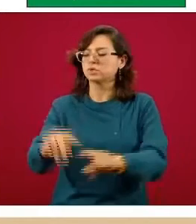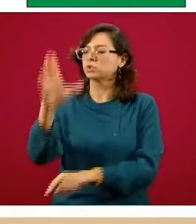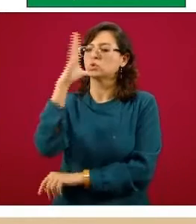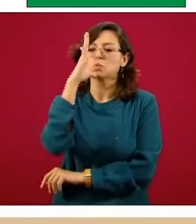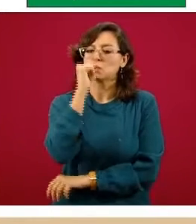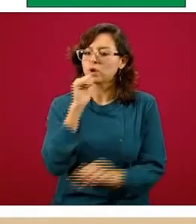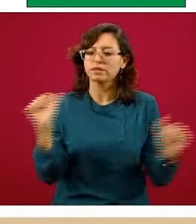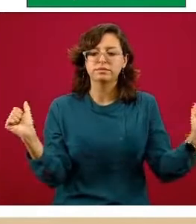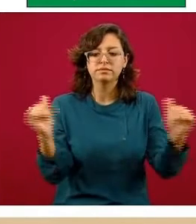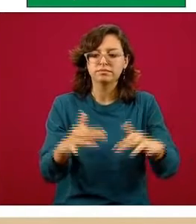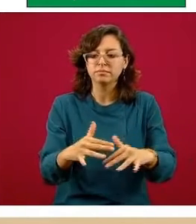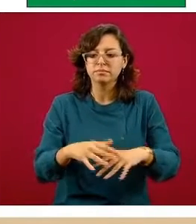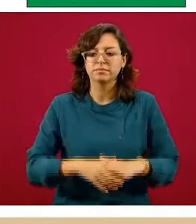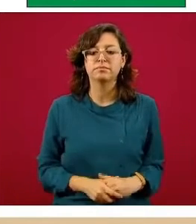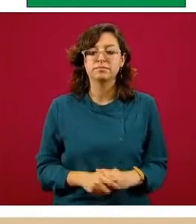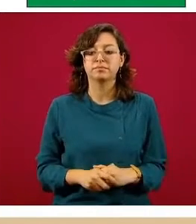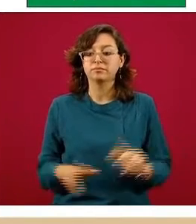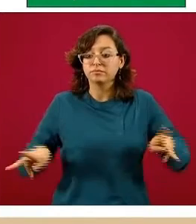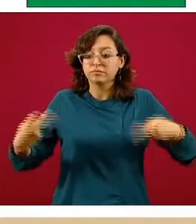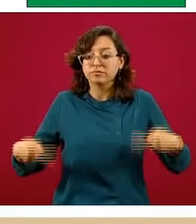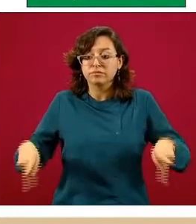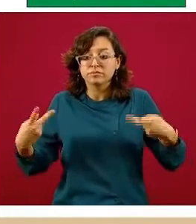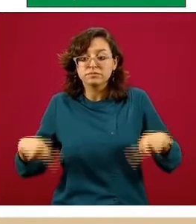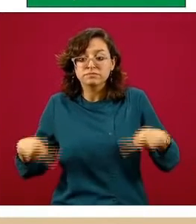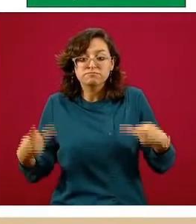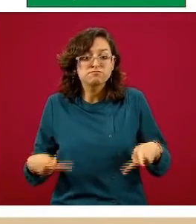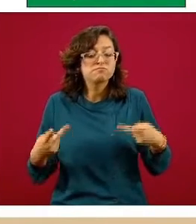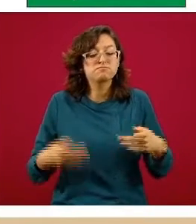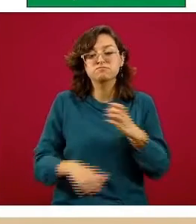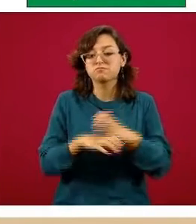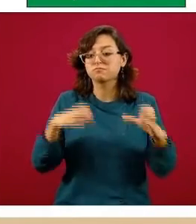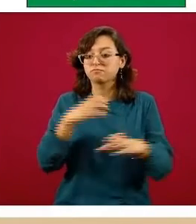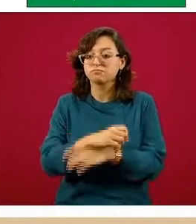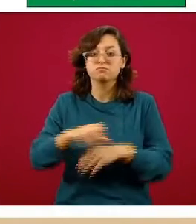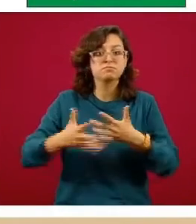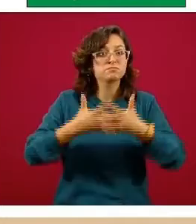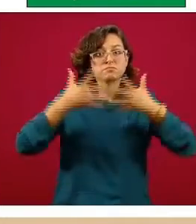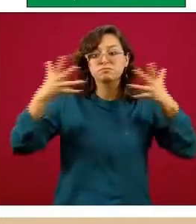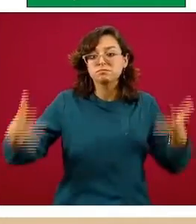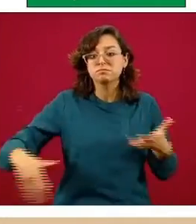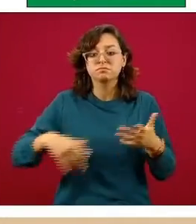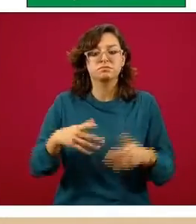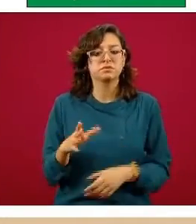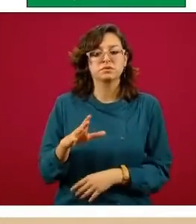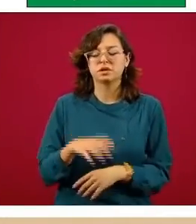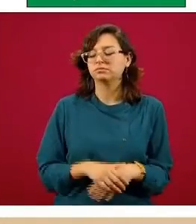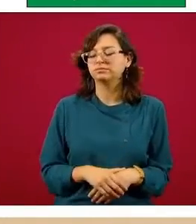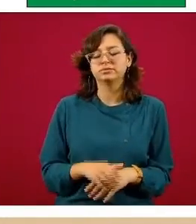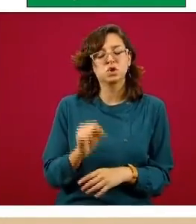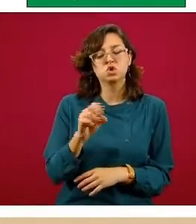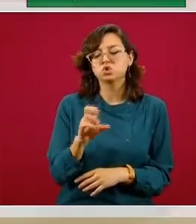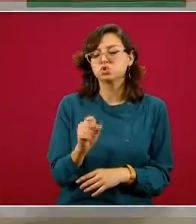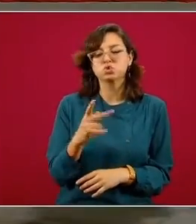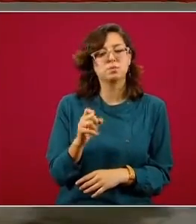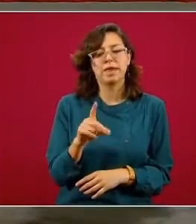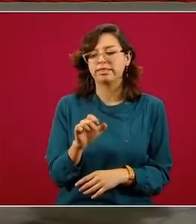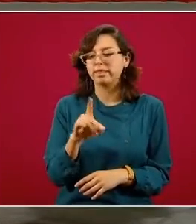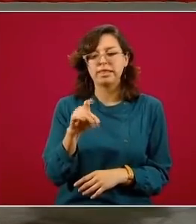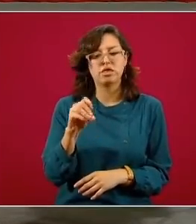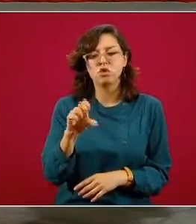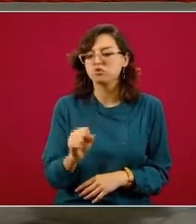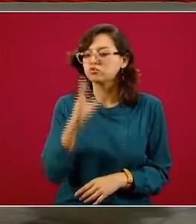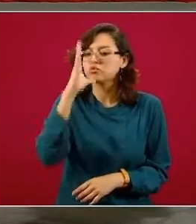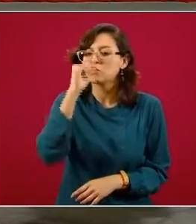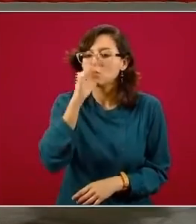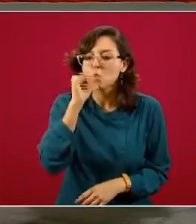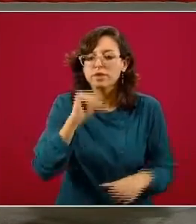centros comerciales suspendidos entonces aprecio Marta su comentario o su pregunta